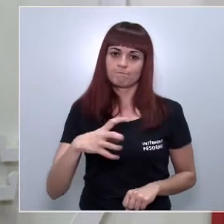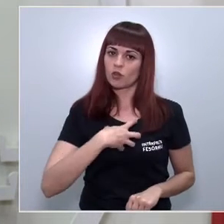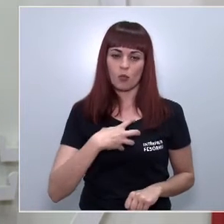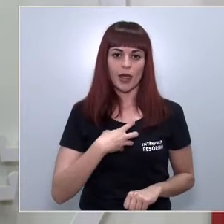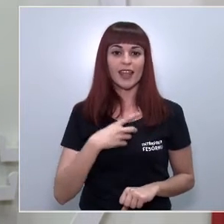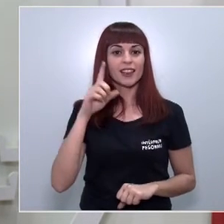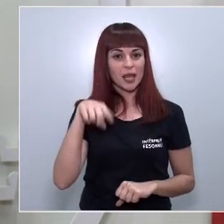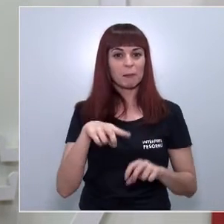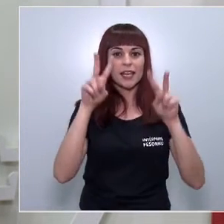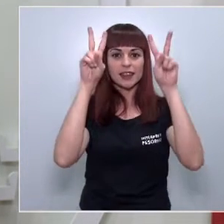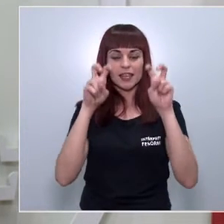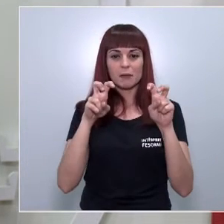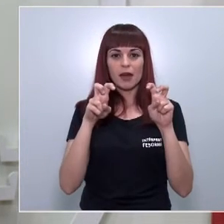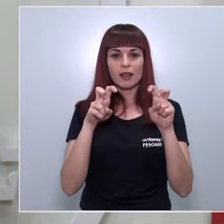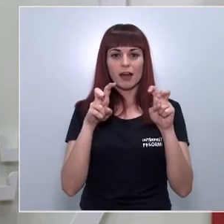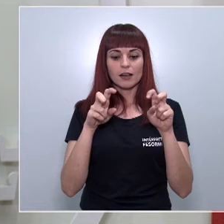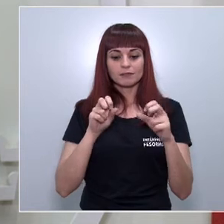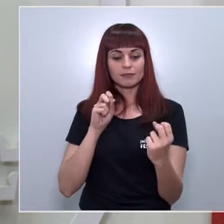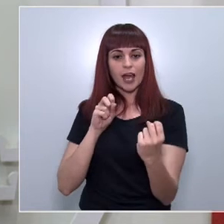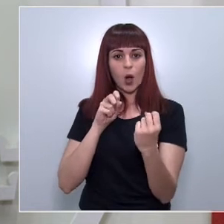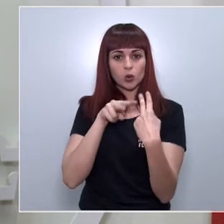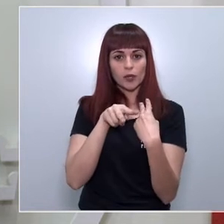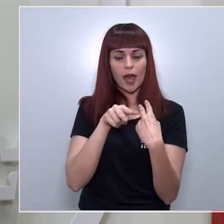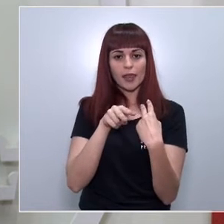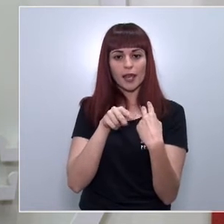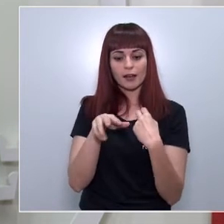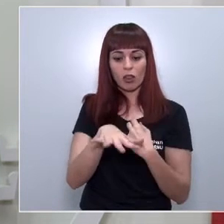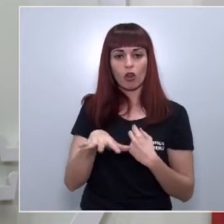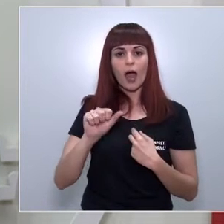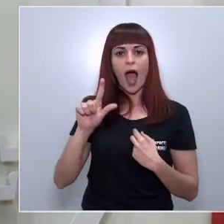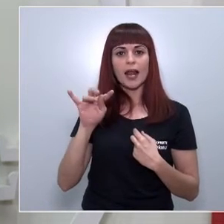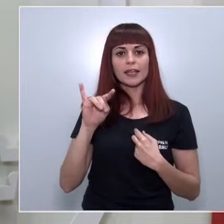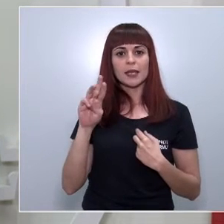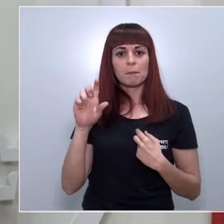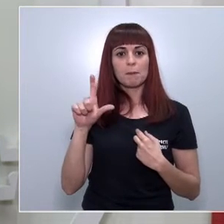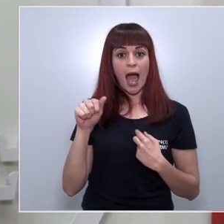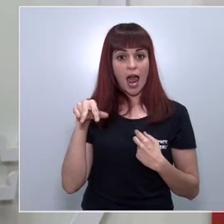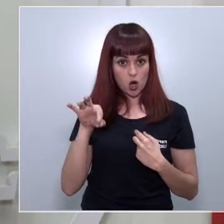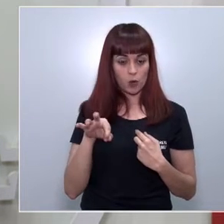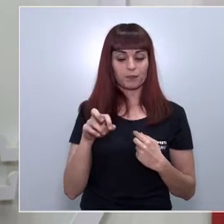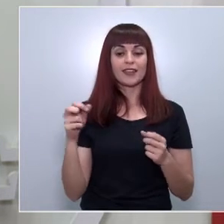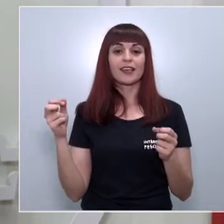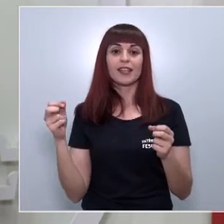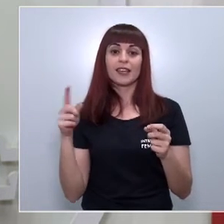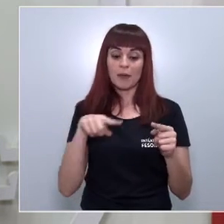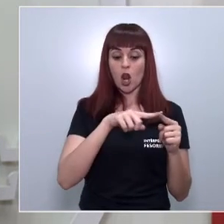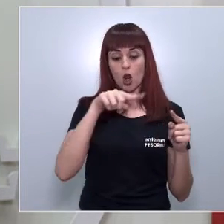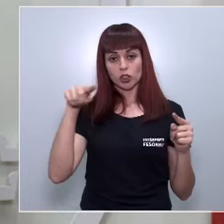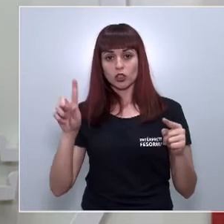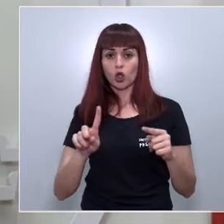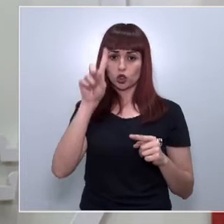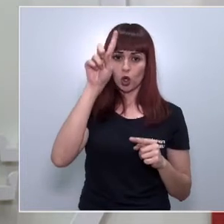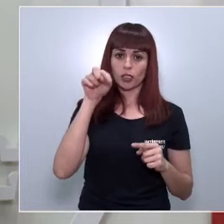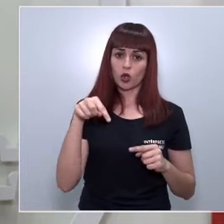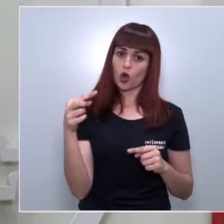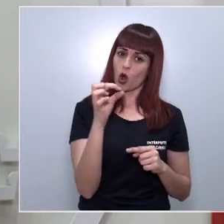inaplazables la culminación de la autovía del altiplano y la del reguerón, así como los arcos norte y noroeste y el